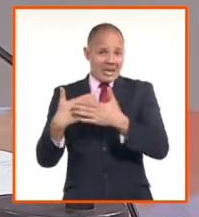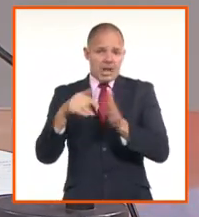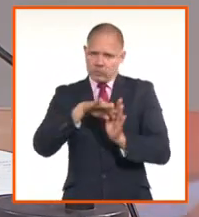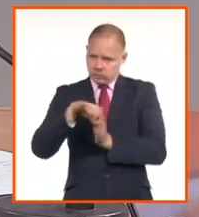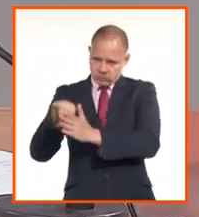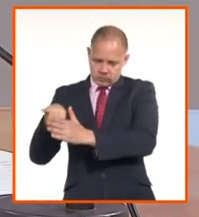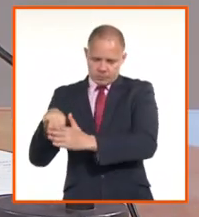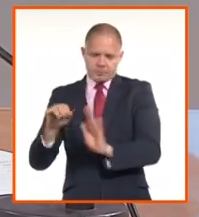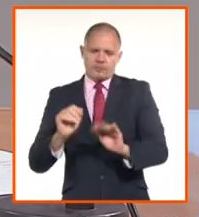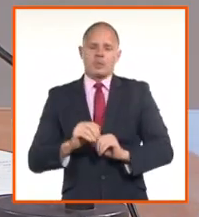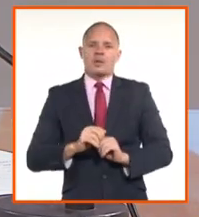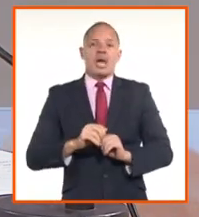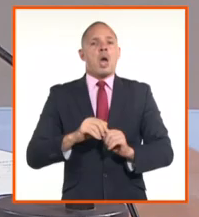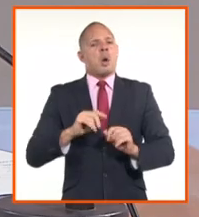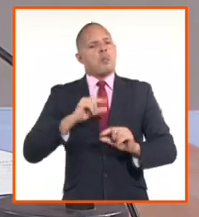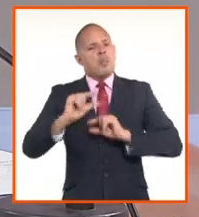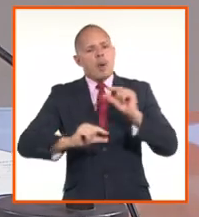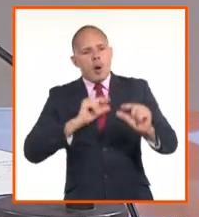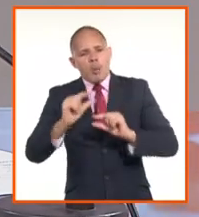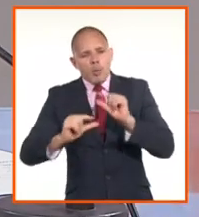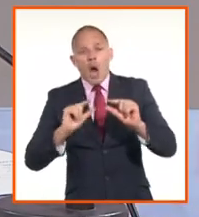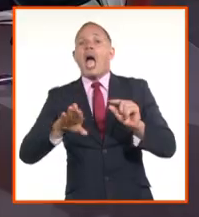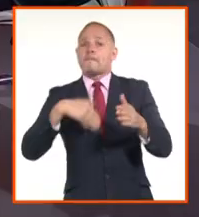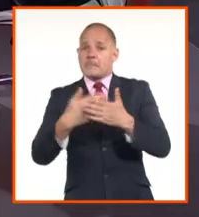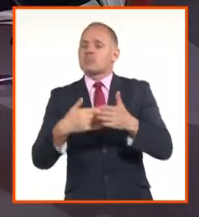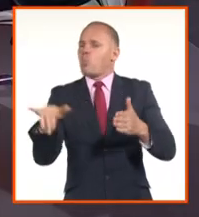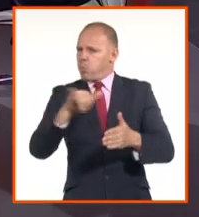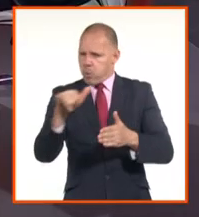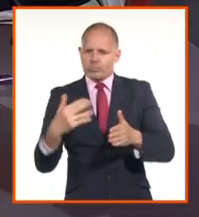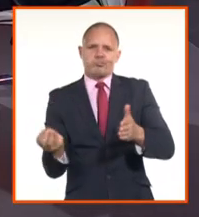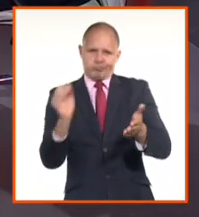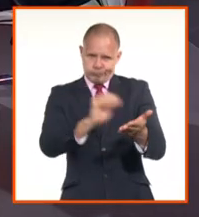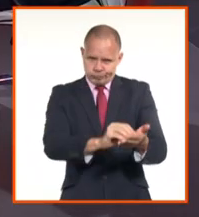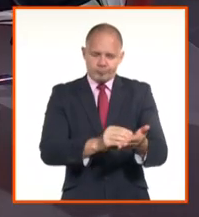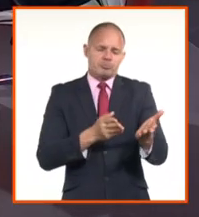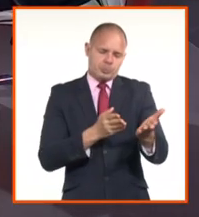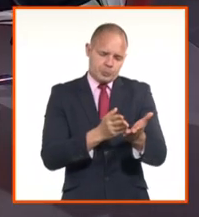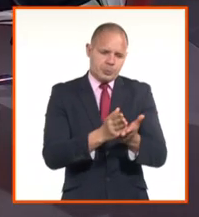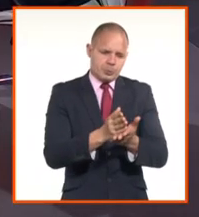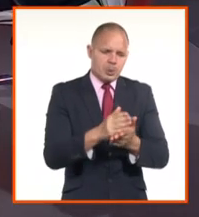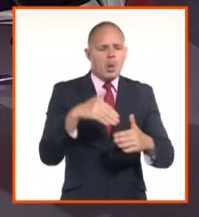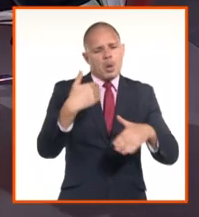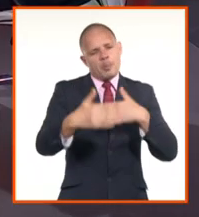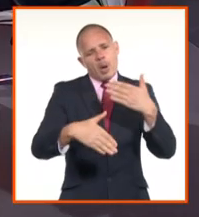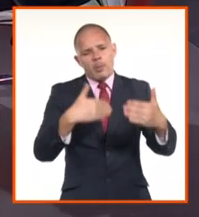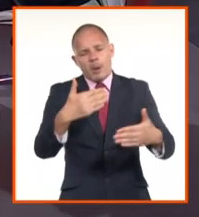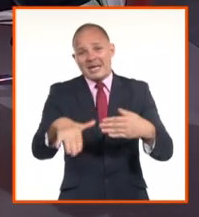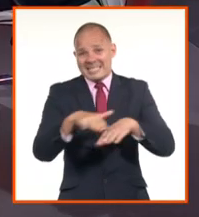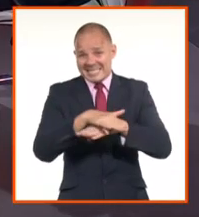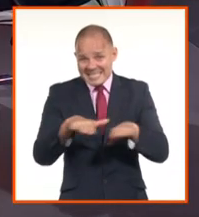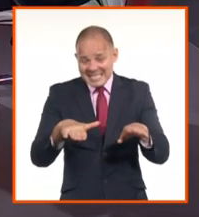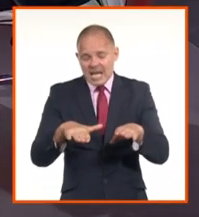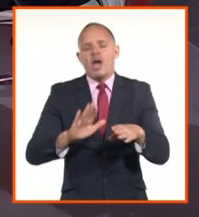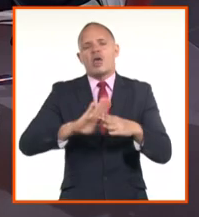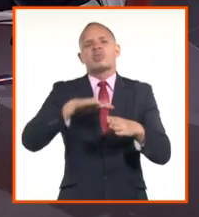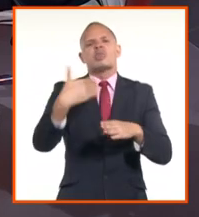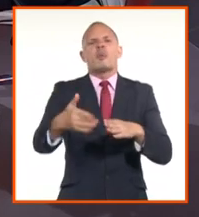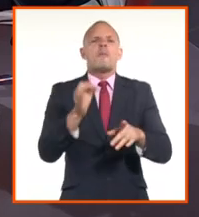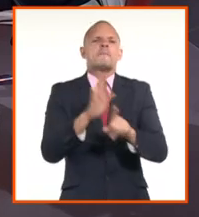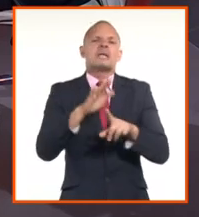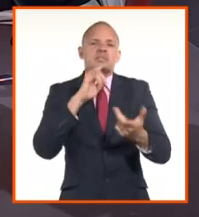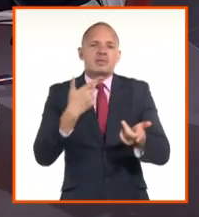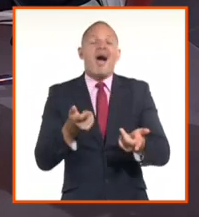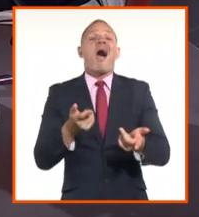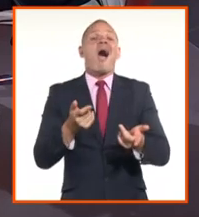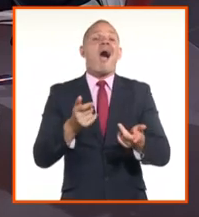mercados, ¿no? Que tienen sus leyes específicas. esa tendencia de una sola moneda y de un solo cambio. Que ese es el objetivo fundamental